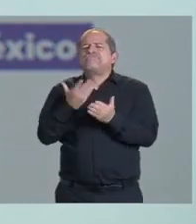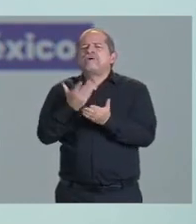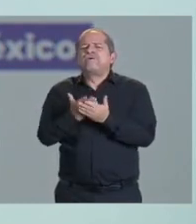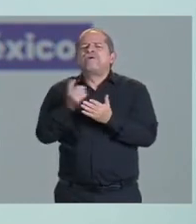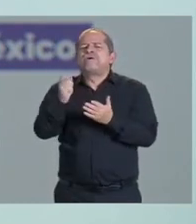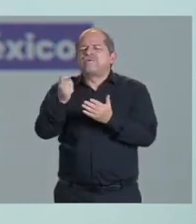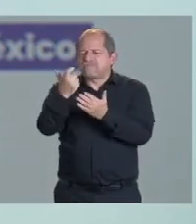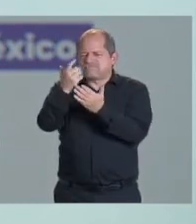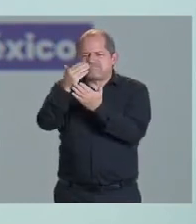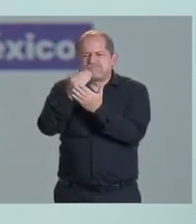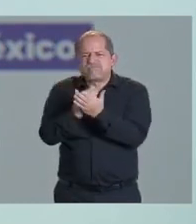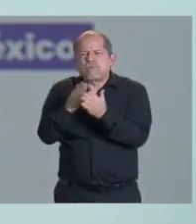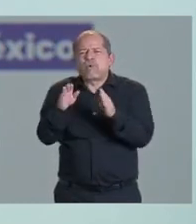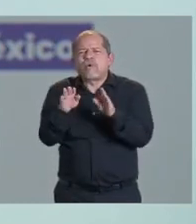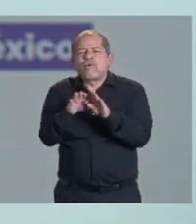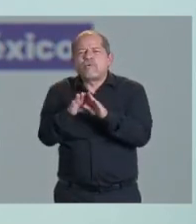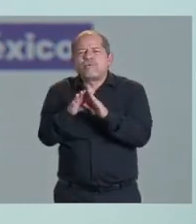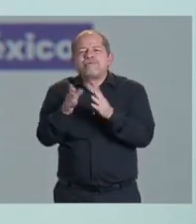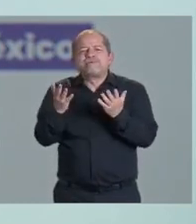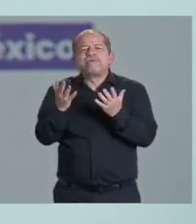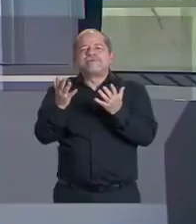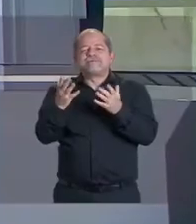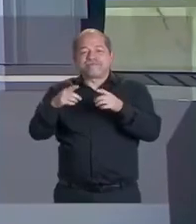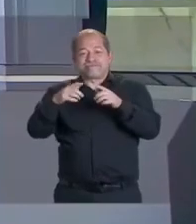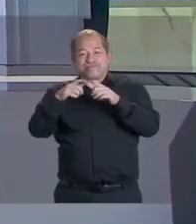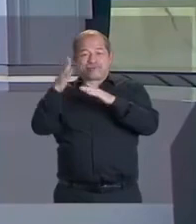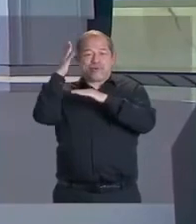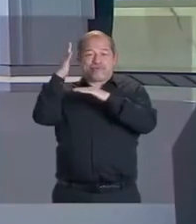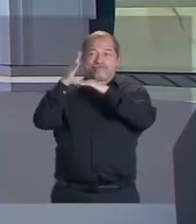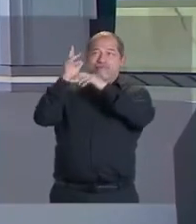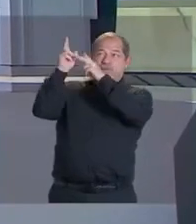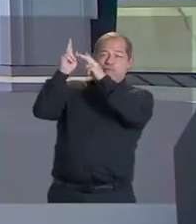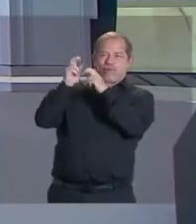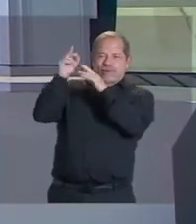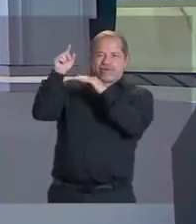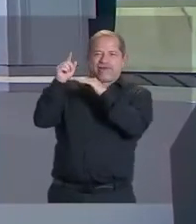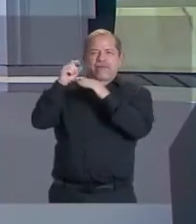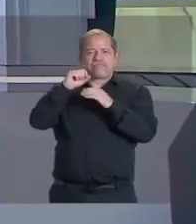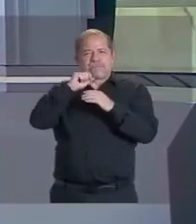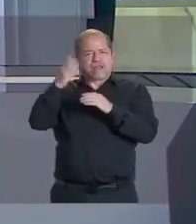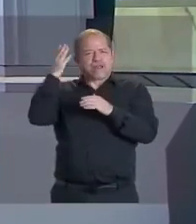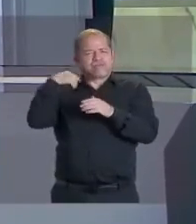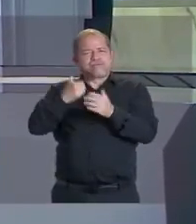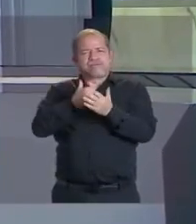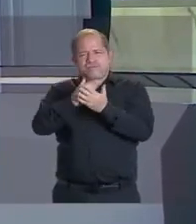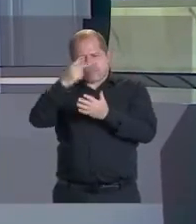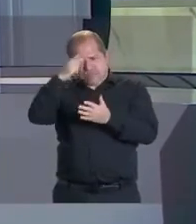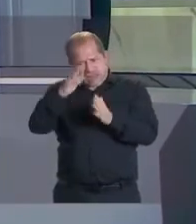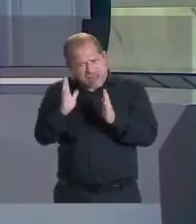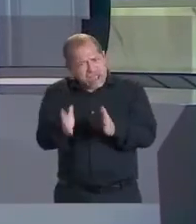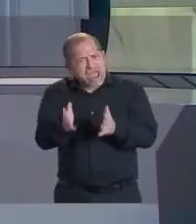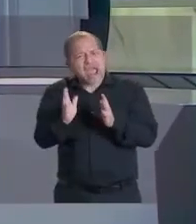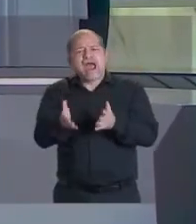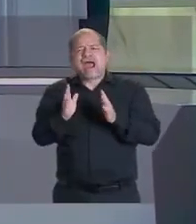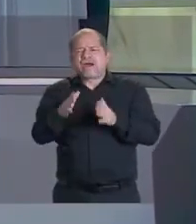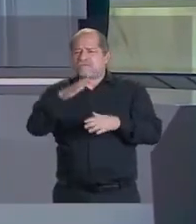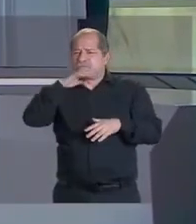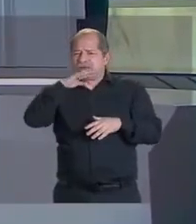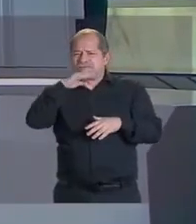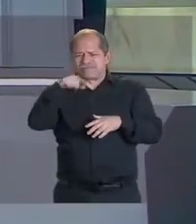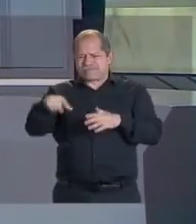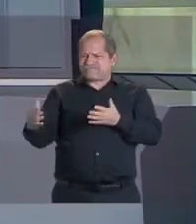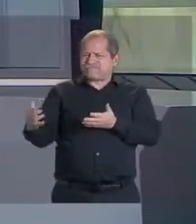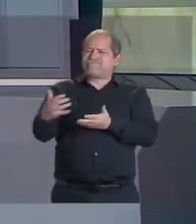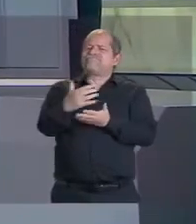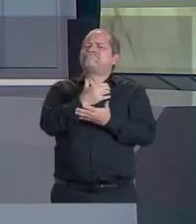de una manera en donde ya lo hicimos en la Ciudad de México. Hice dos recicladoras de basura y vamos a hacer más recicladoras de basura en todo el